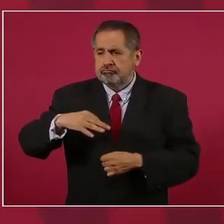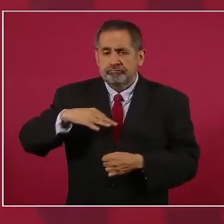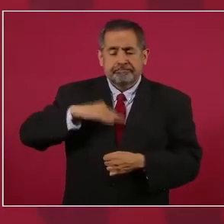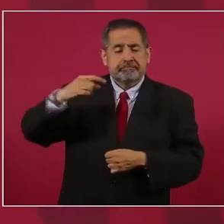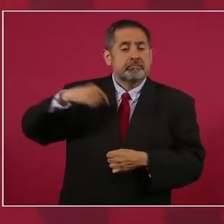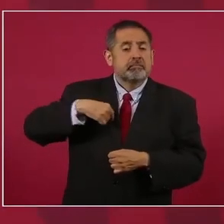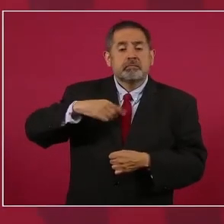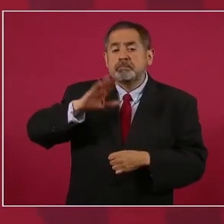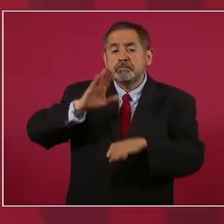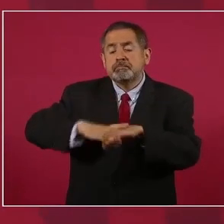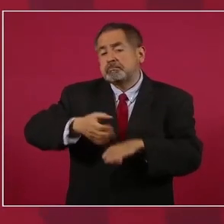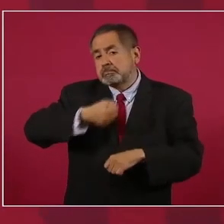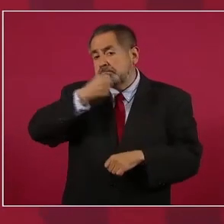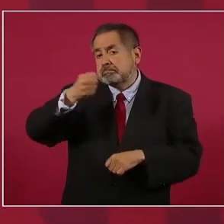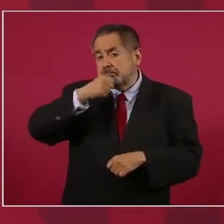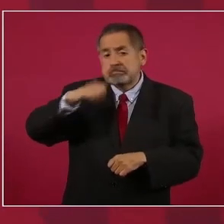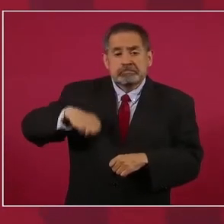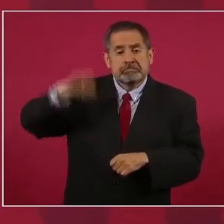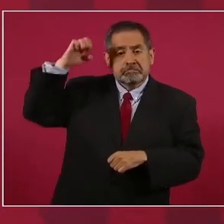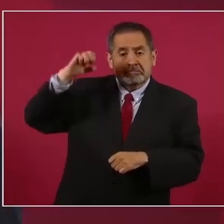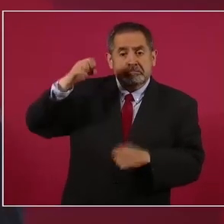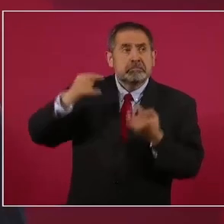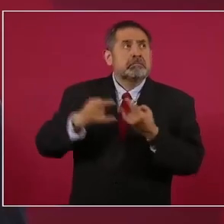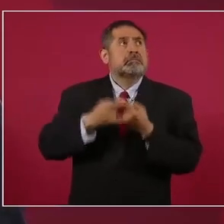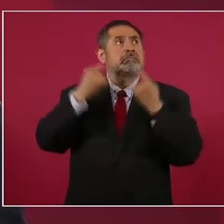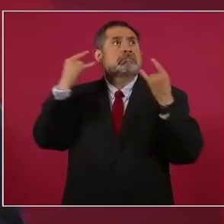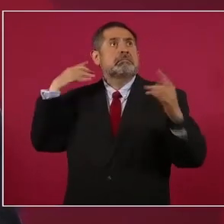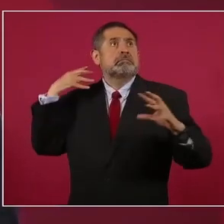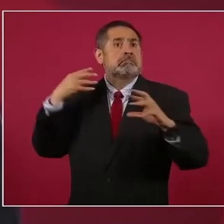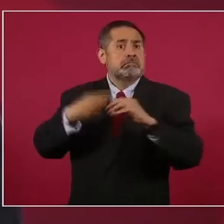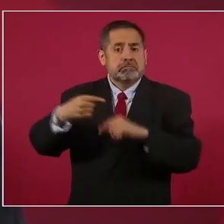en toda la historia del país.